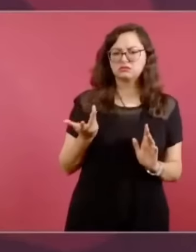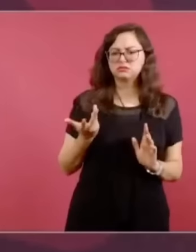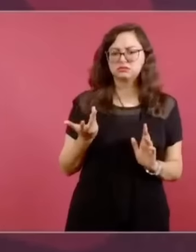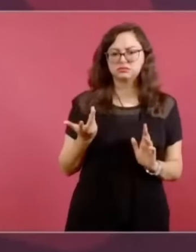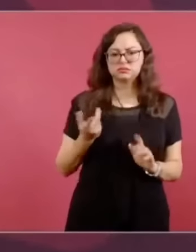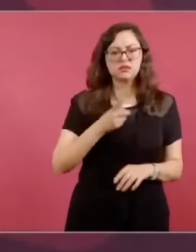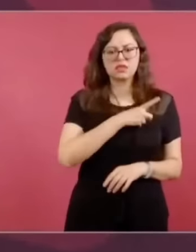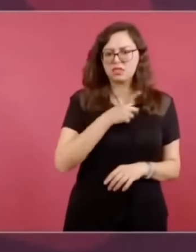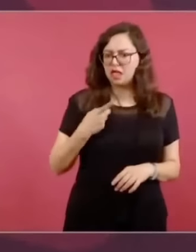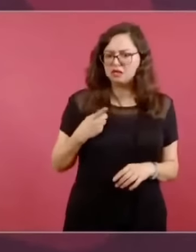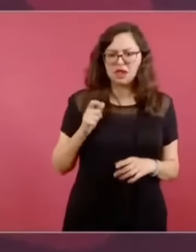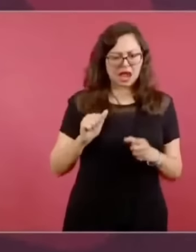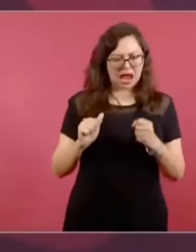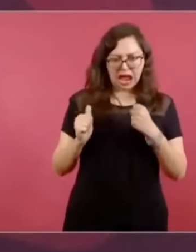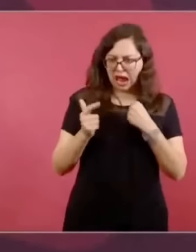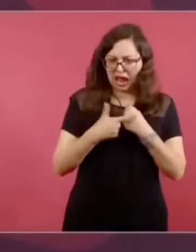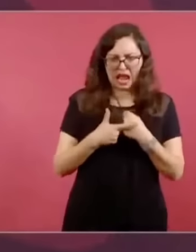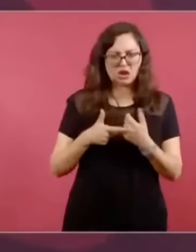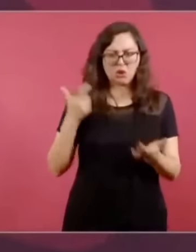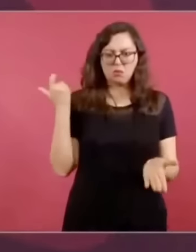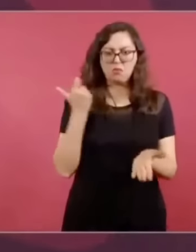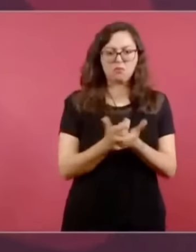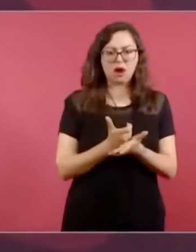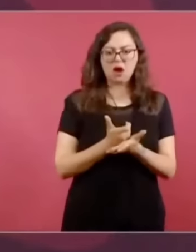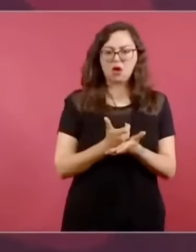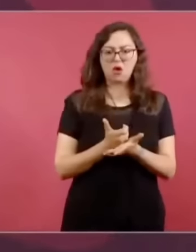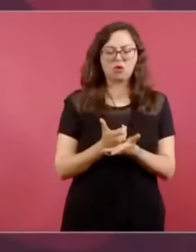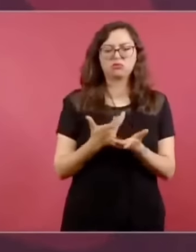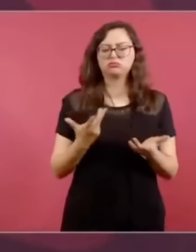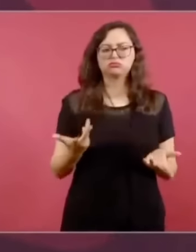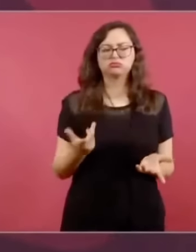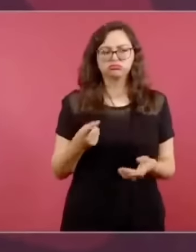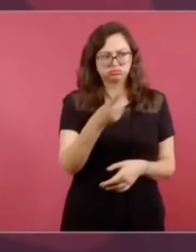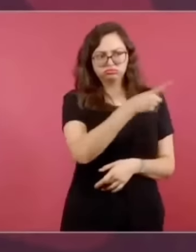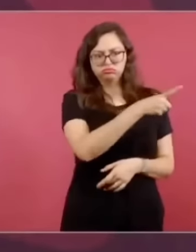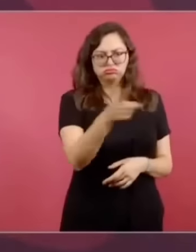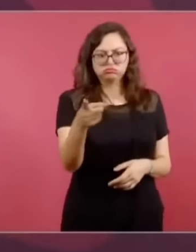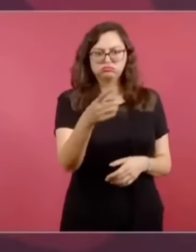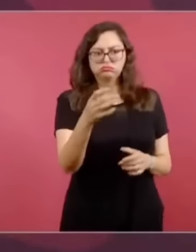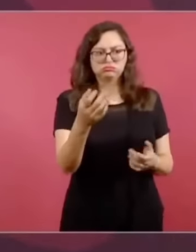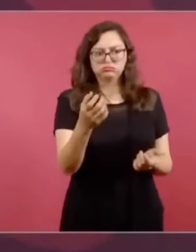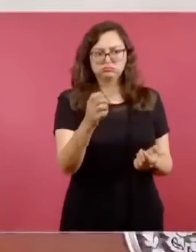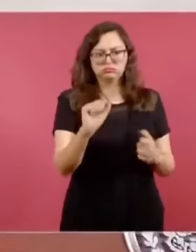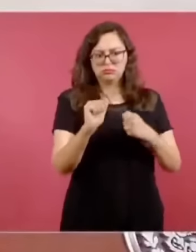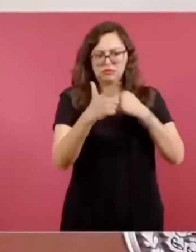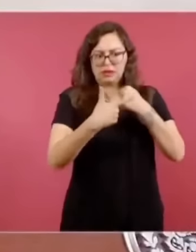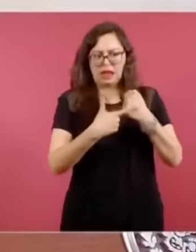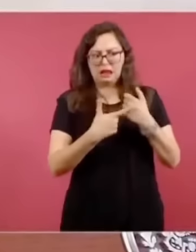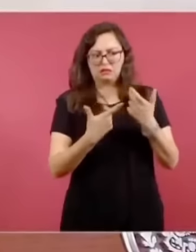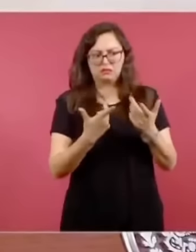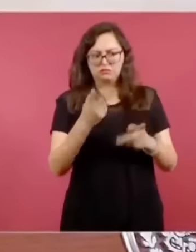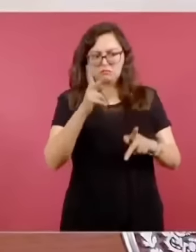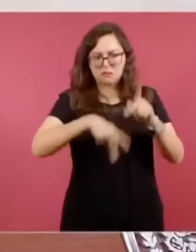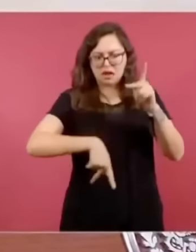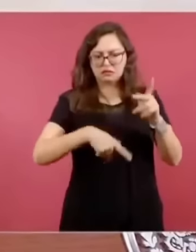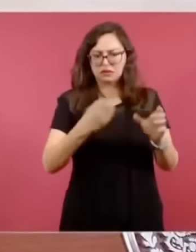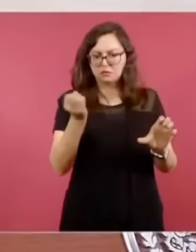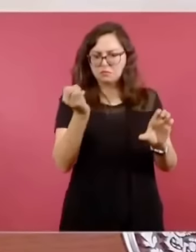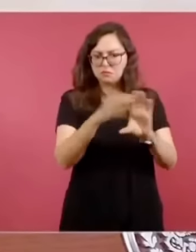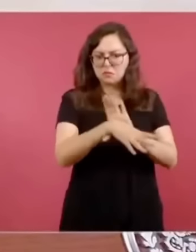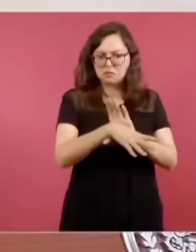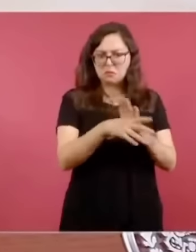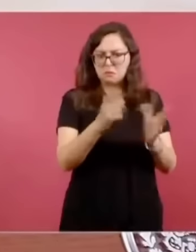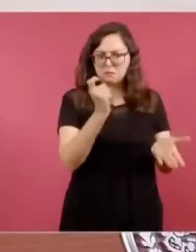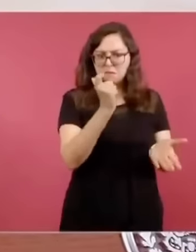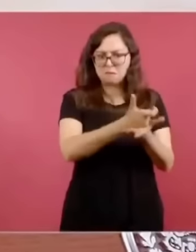en acción de la salud pública, a